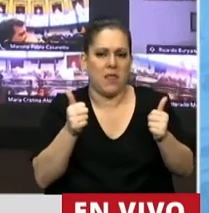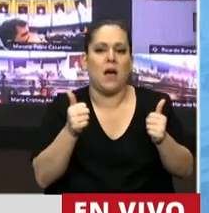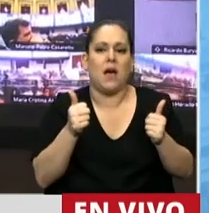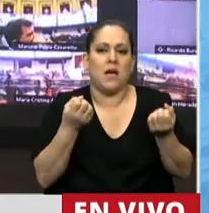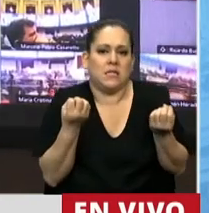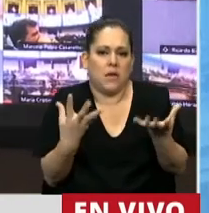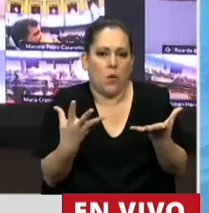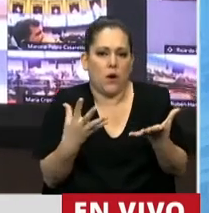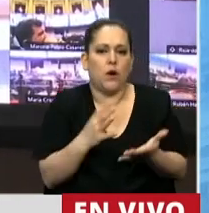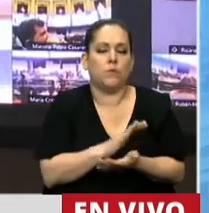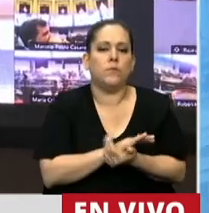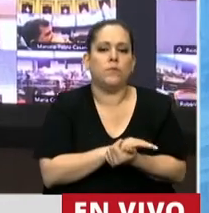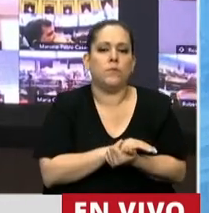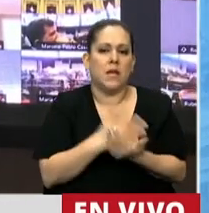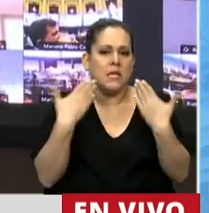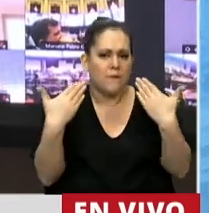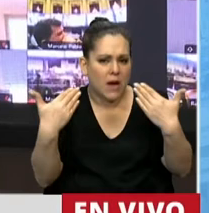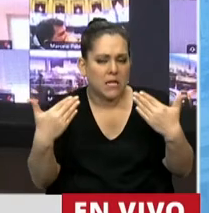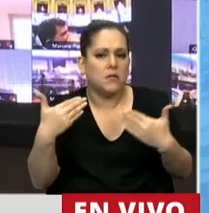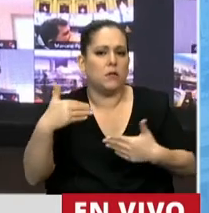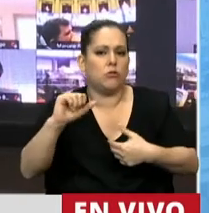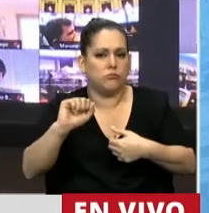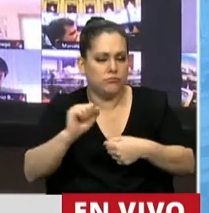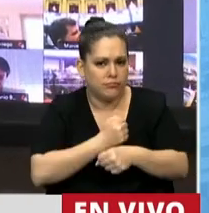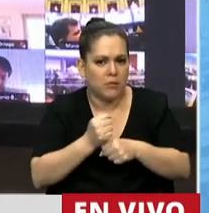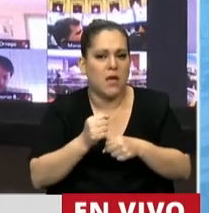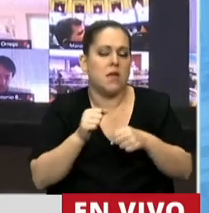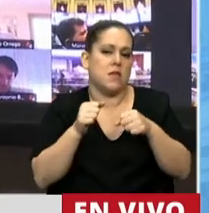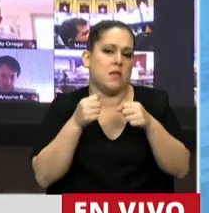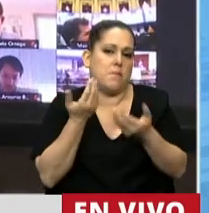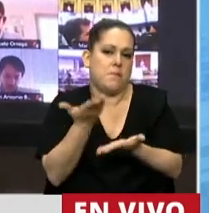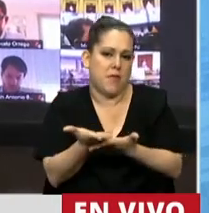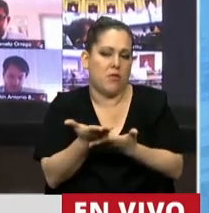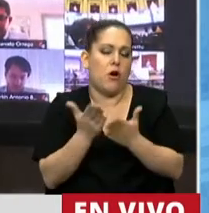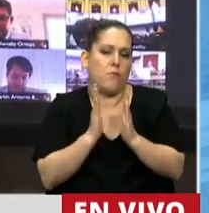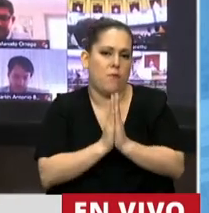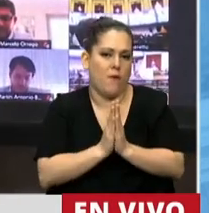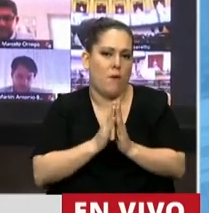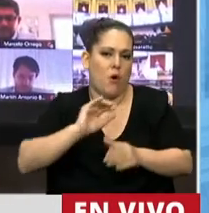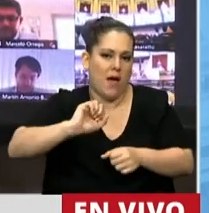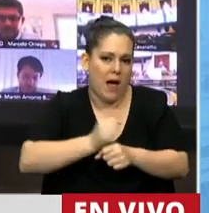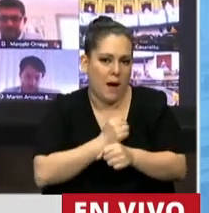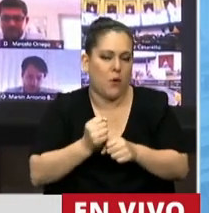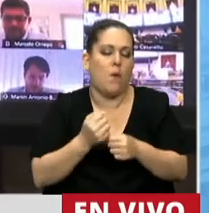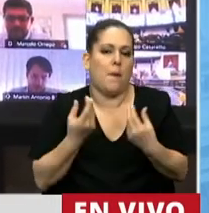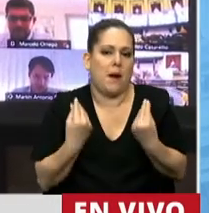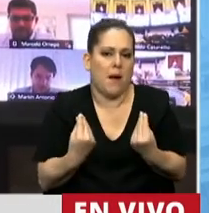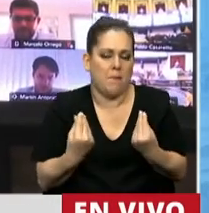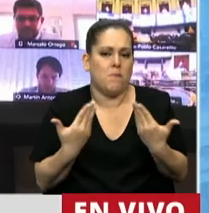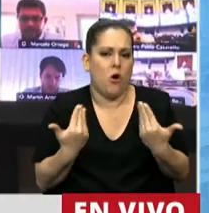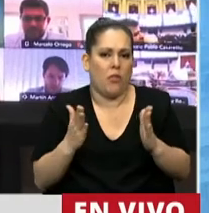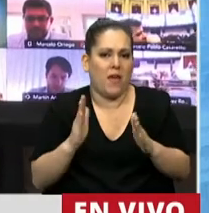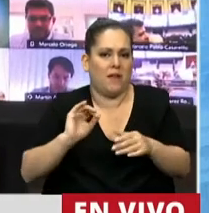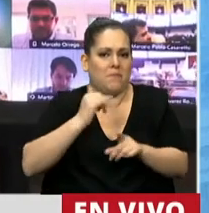celebro que esto se trate y solicito que sea aprobado, así le damos esta media